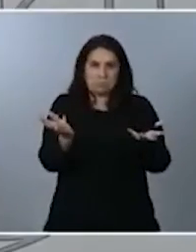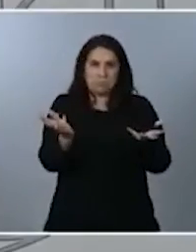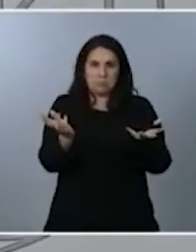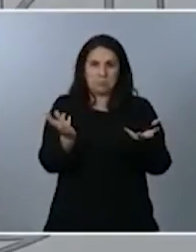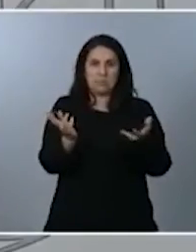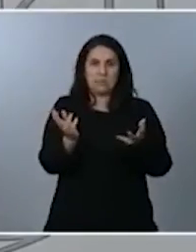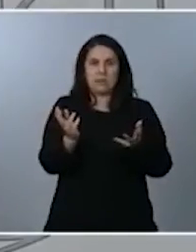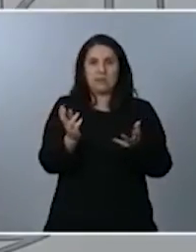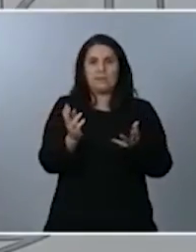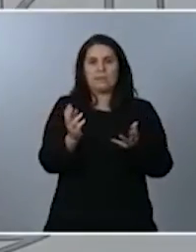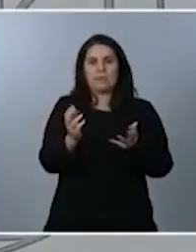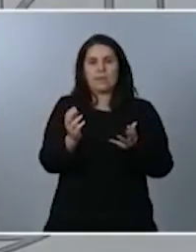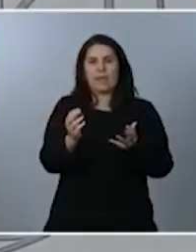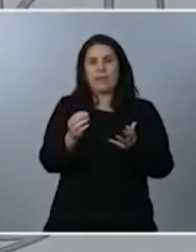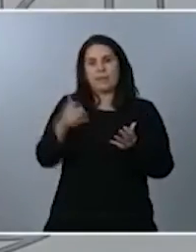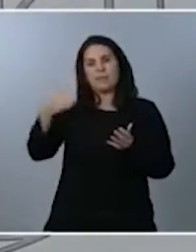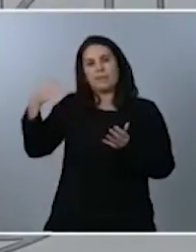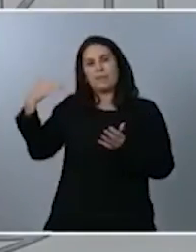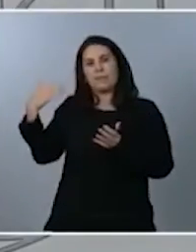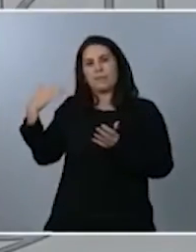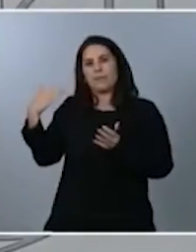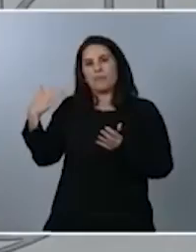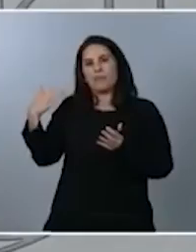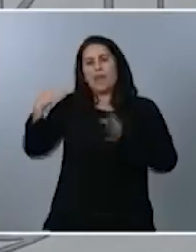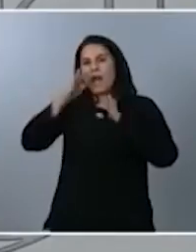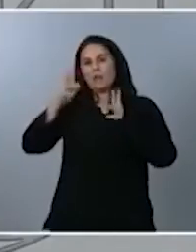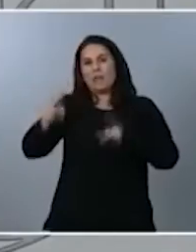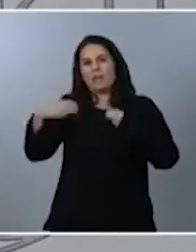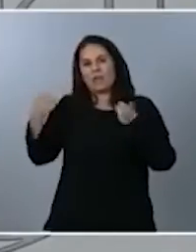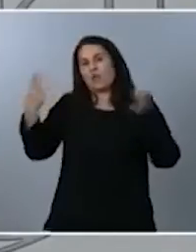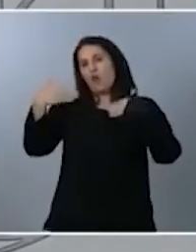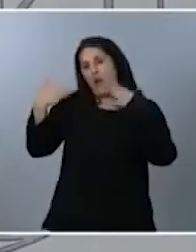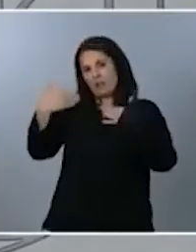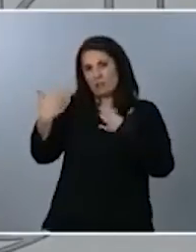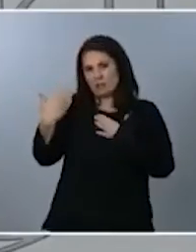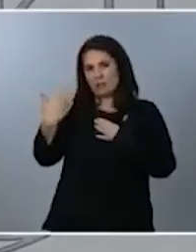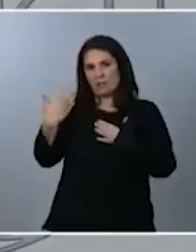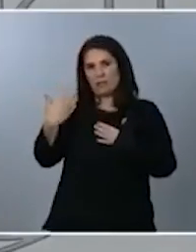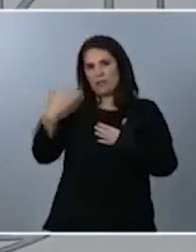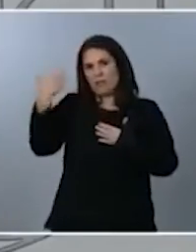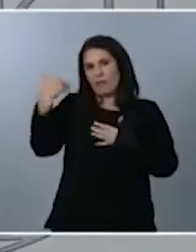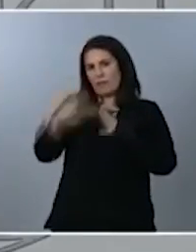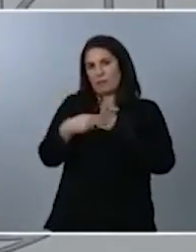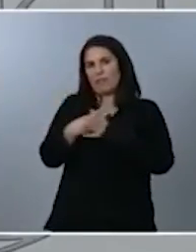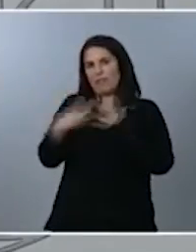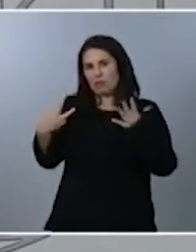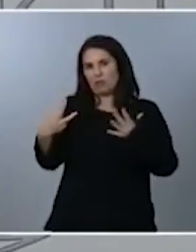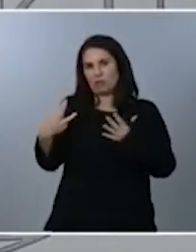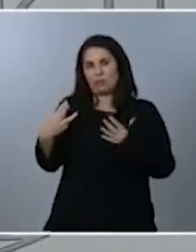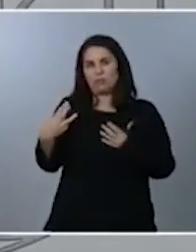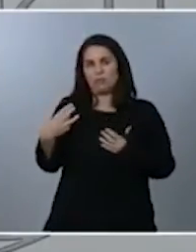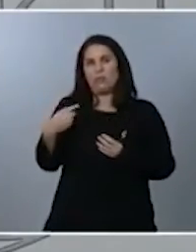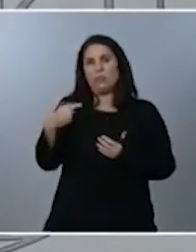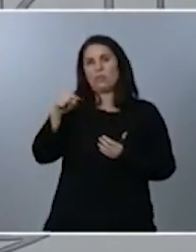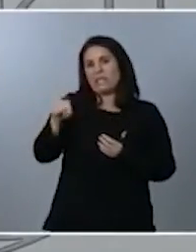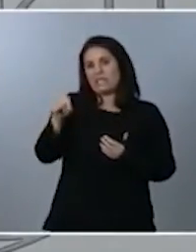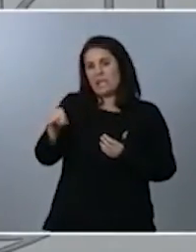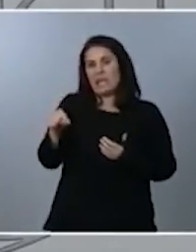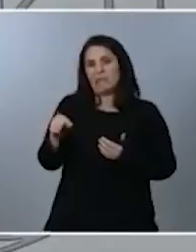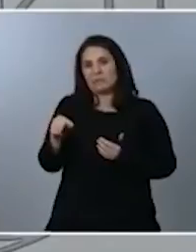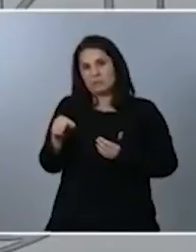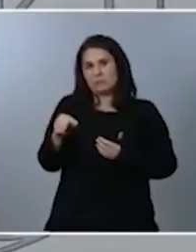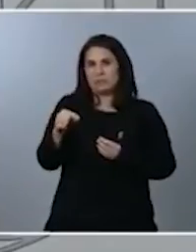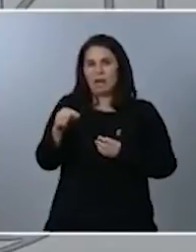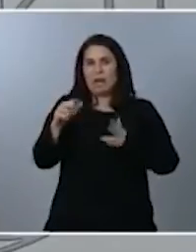sin actualización en los años previos desde el presupuesto prorrogado del año 2018, pues experimentarán esa actualización al